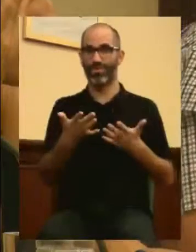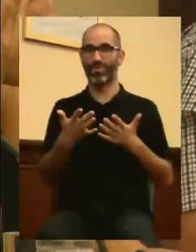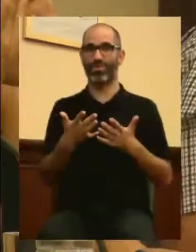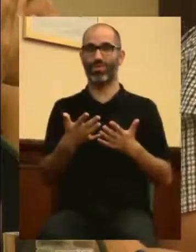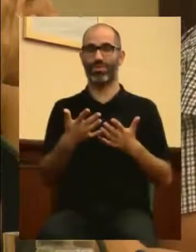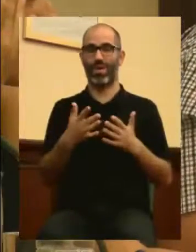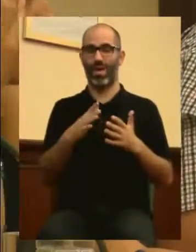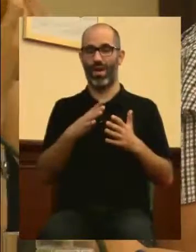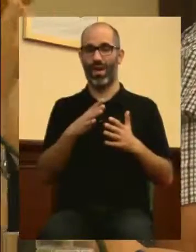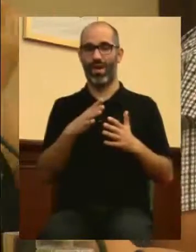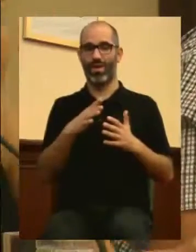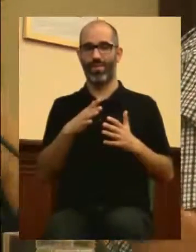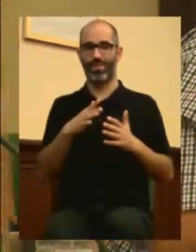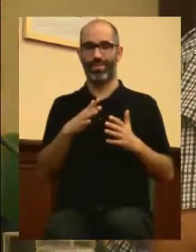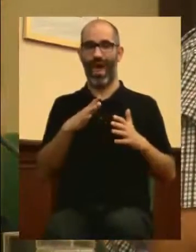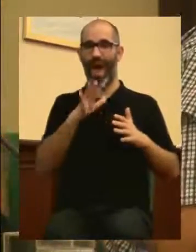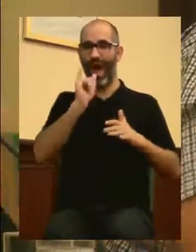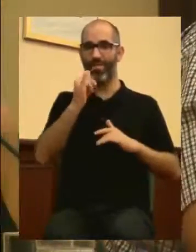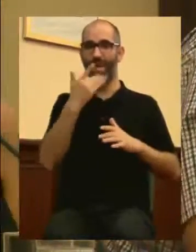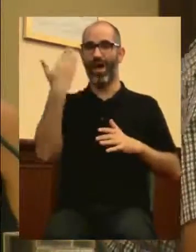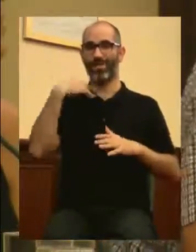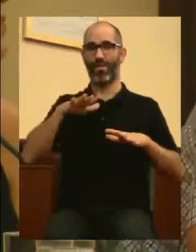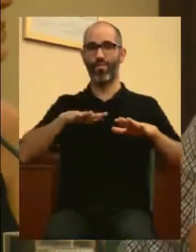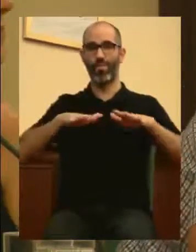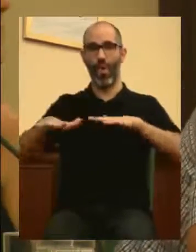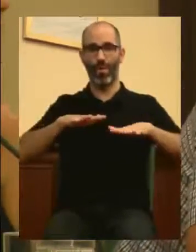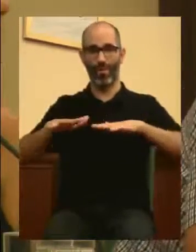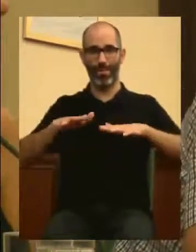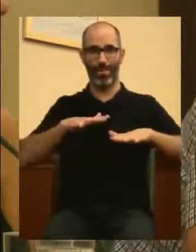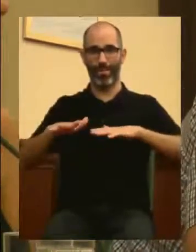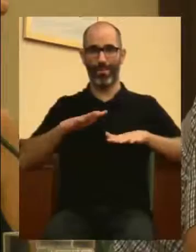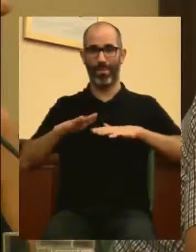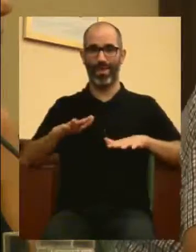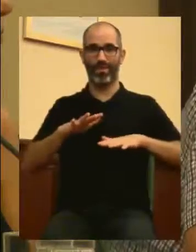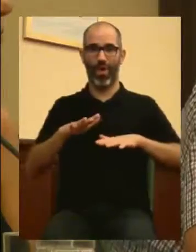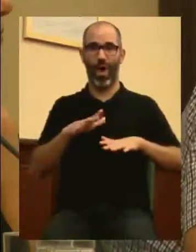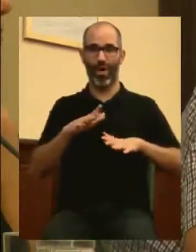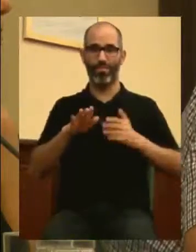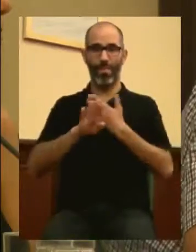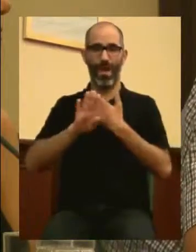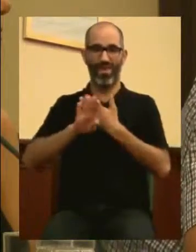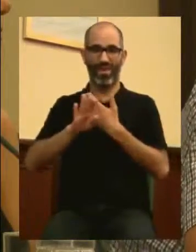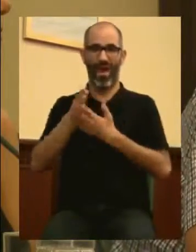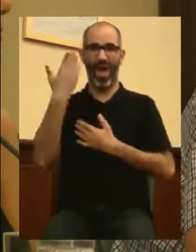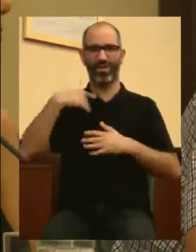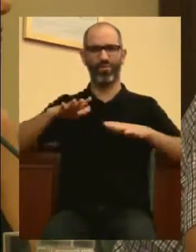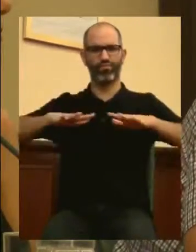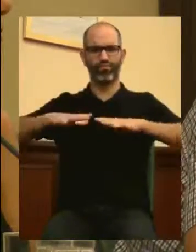pasamos en un momento dado a un movimiento vecinal, desgraciadamente muy envejecido,